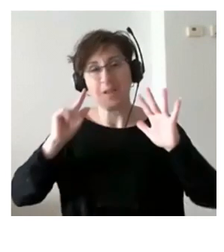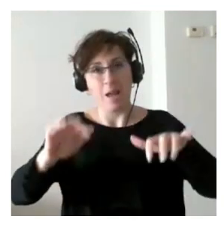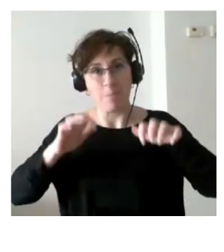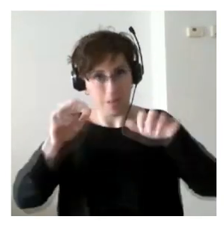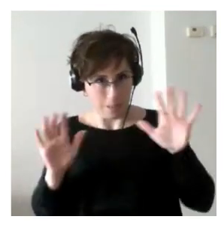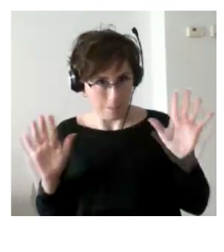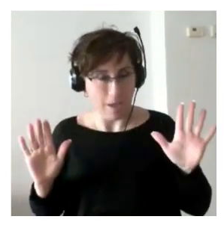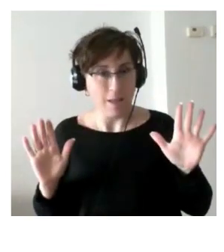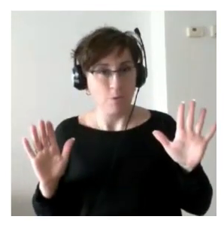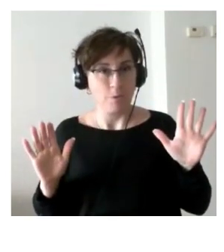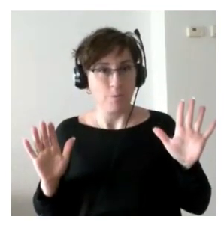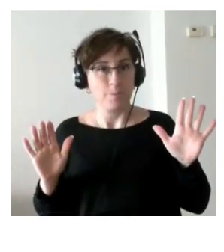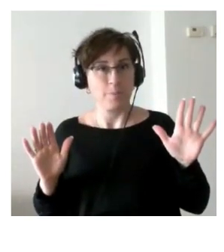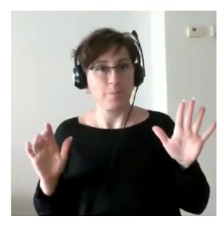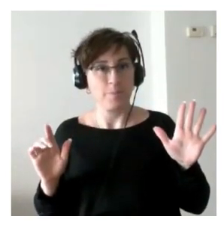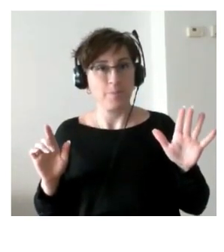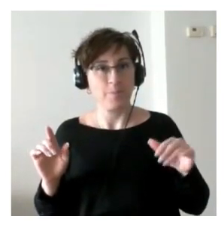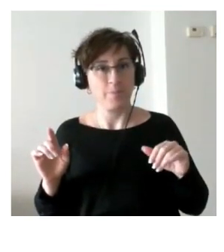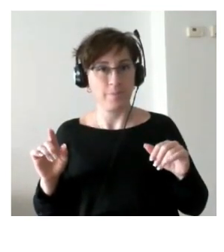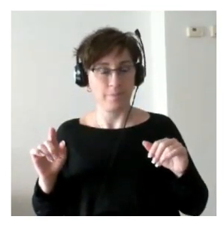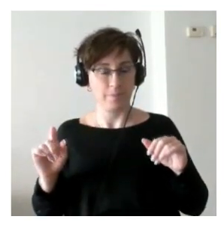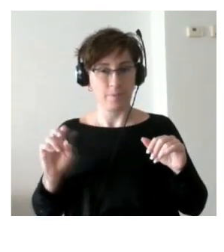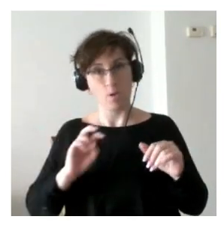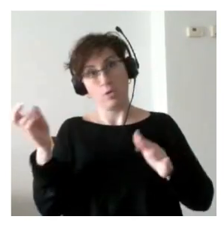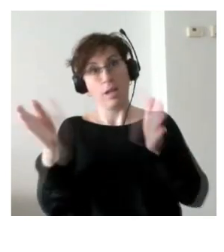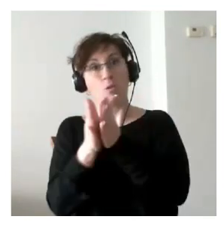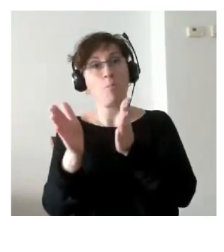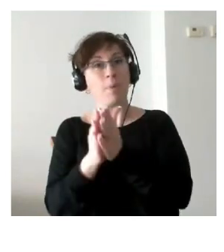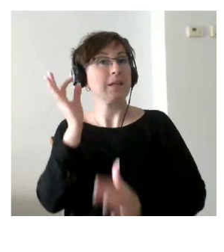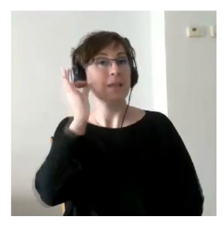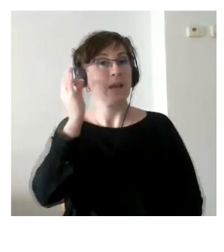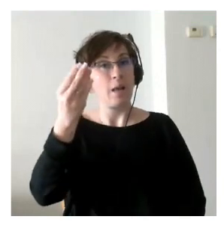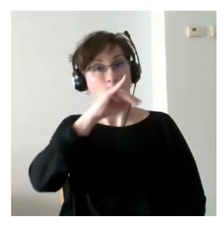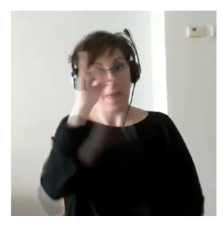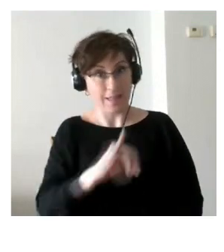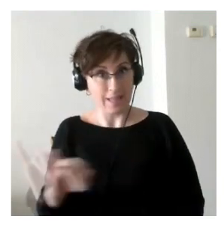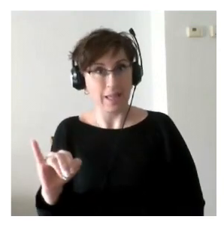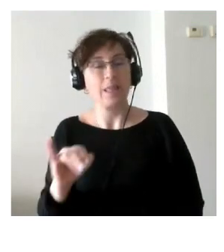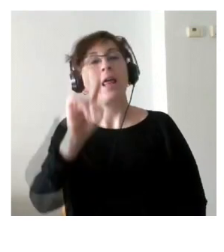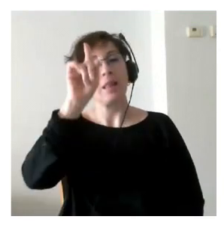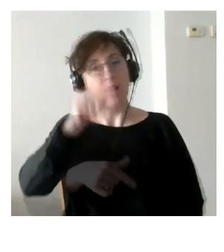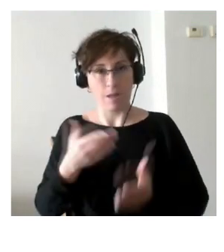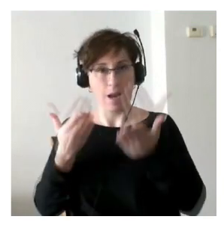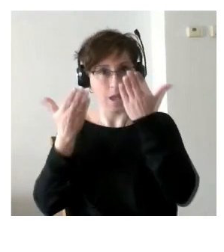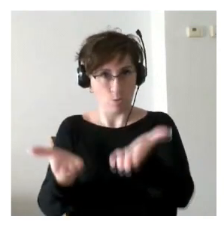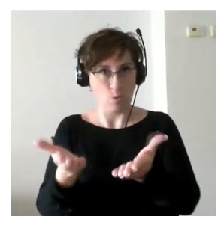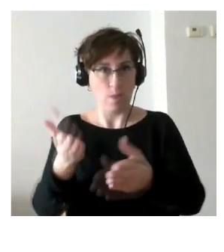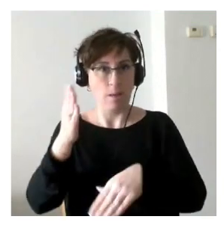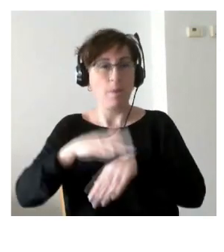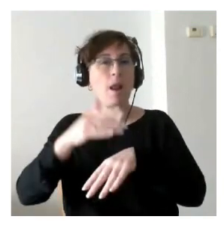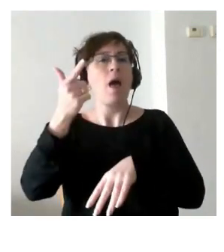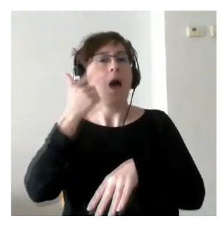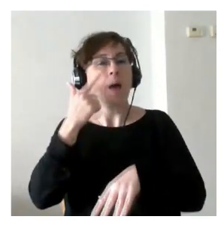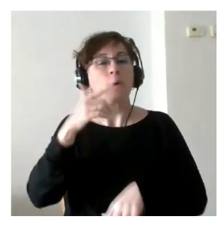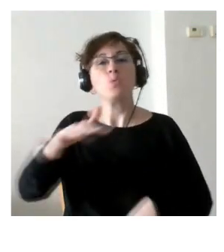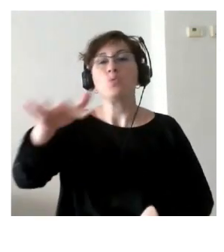interviene otra compañera que es Beatriz que también le acompaña para intentar ver un sitio donde le puedan